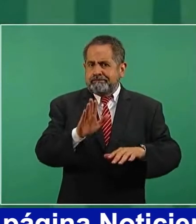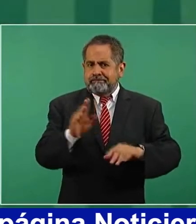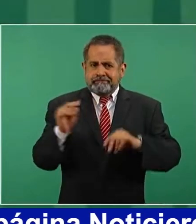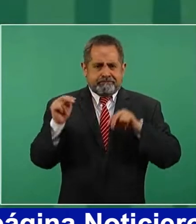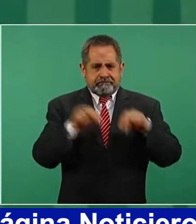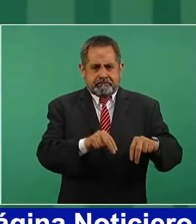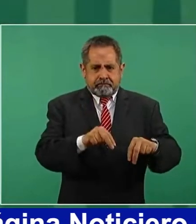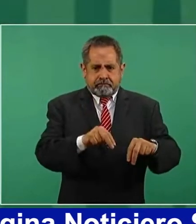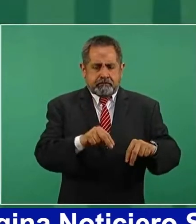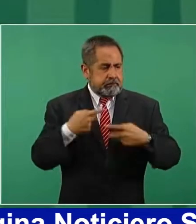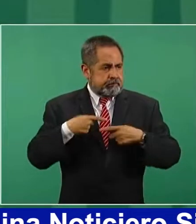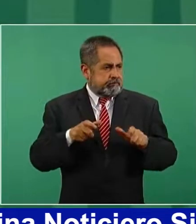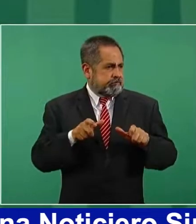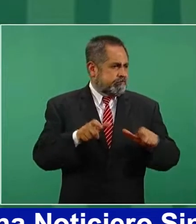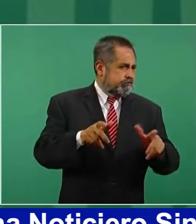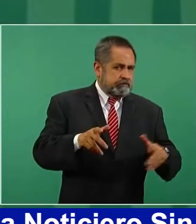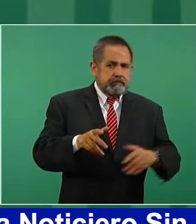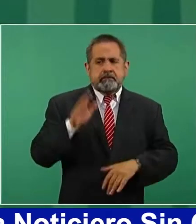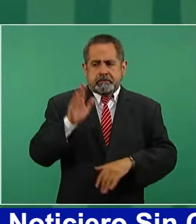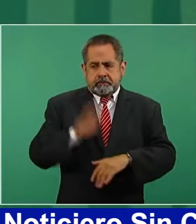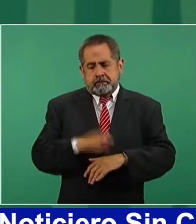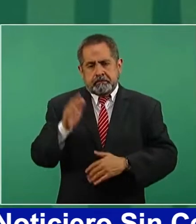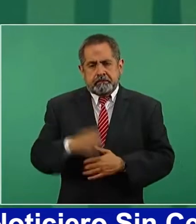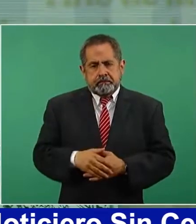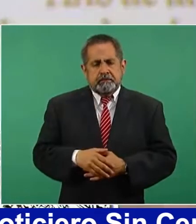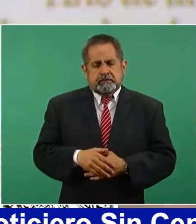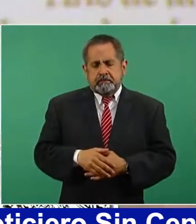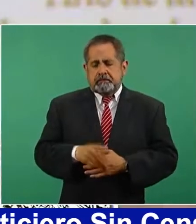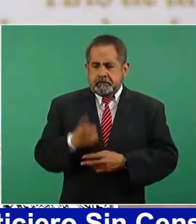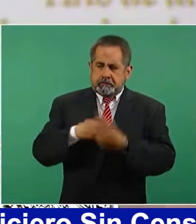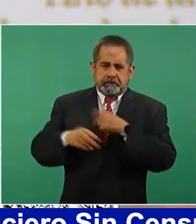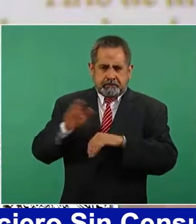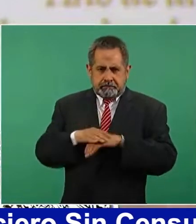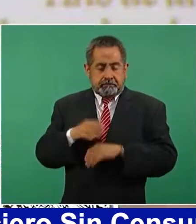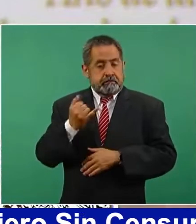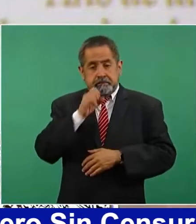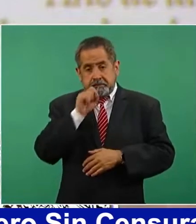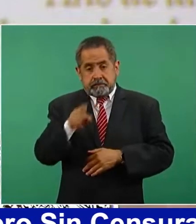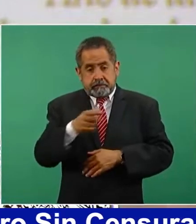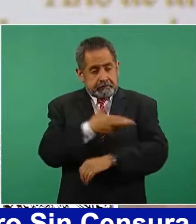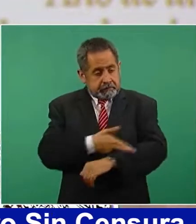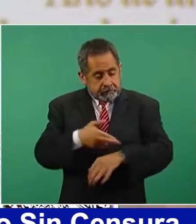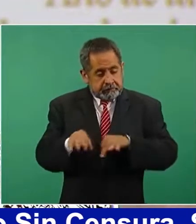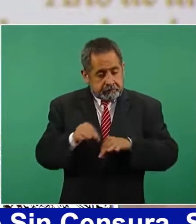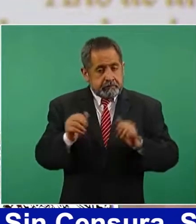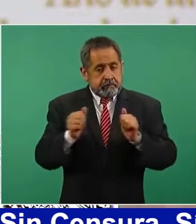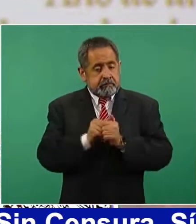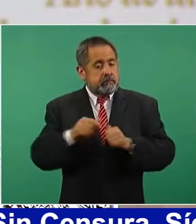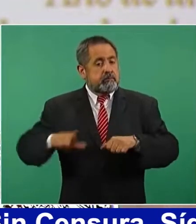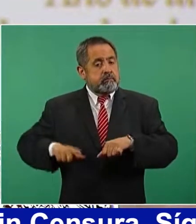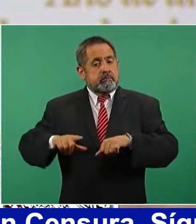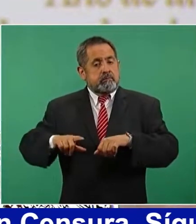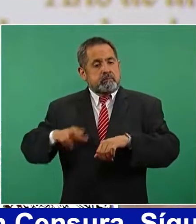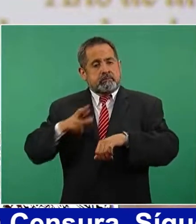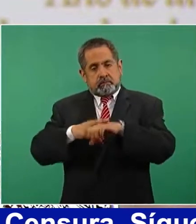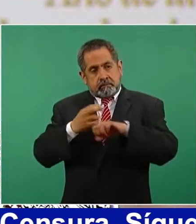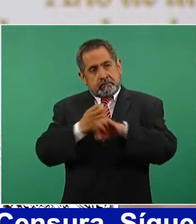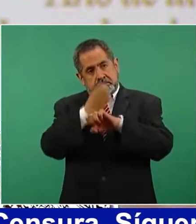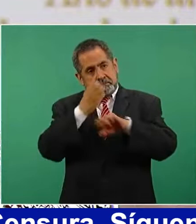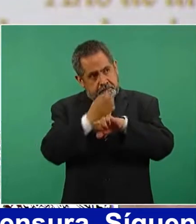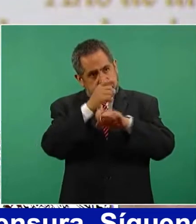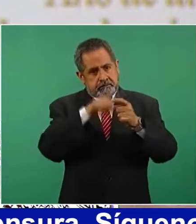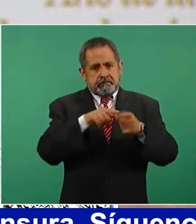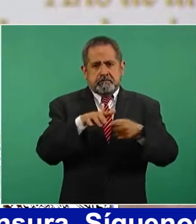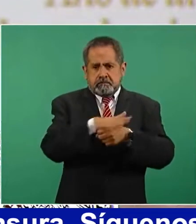vamos a tener más presencia. Estamos trabajando en coordinación con los gobiernos estatales, con los gobiernos